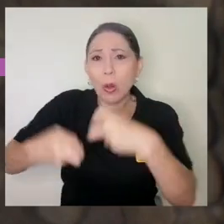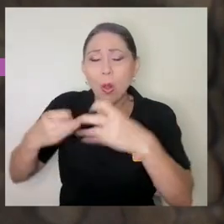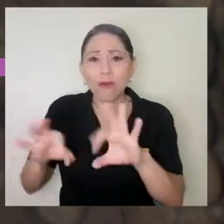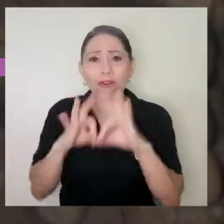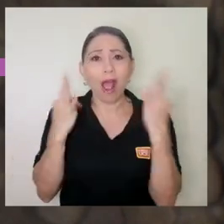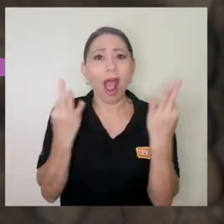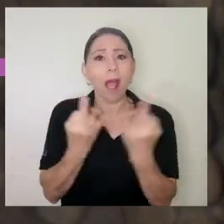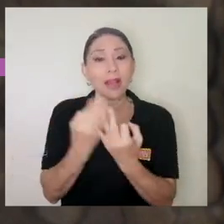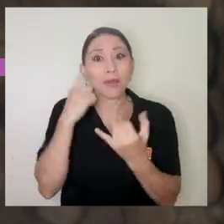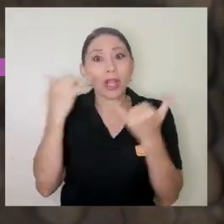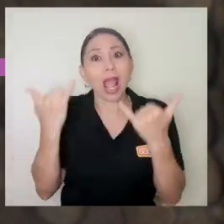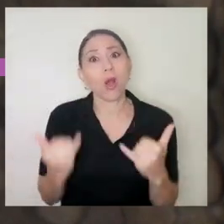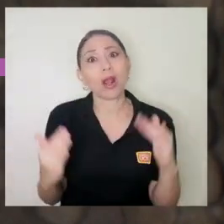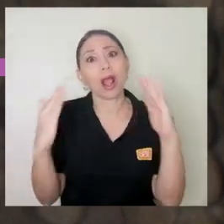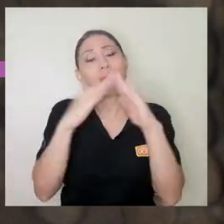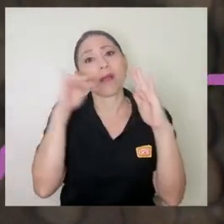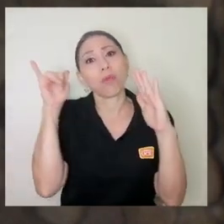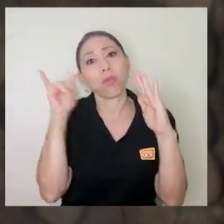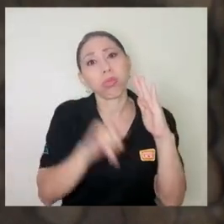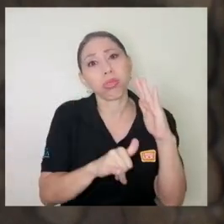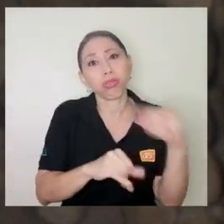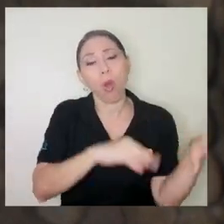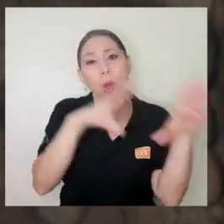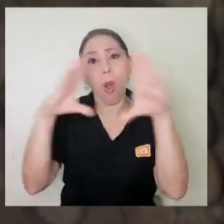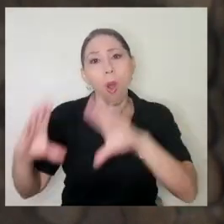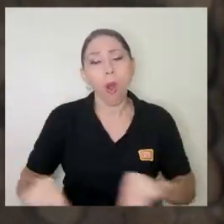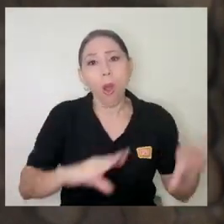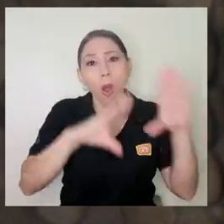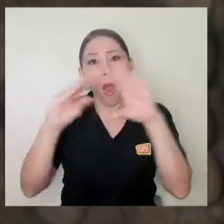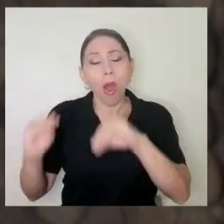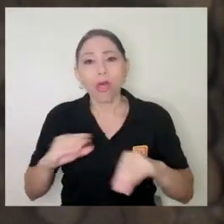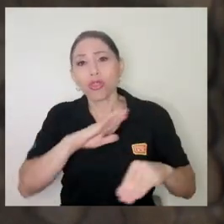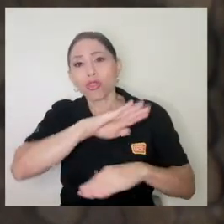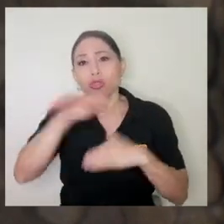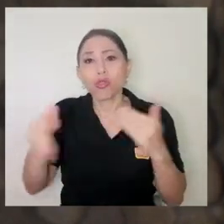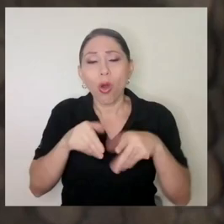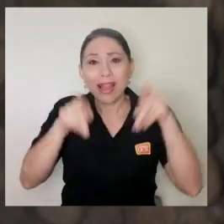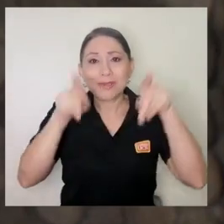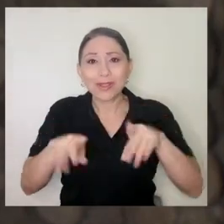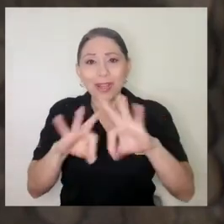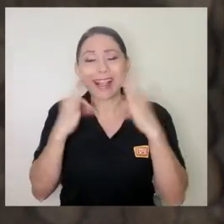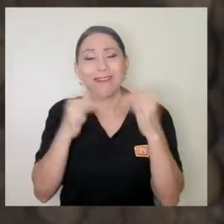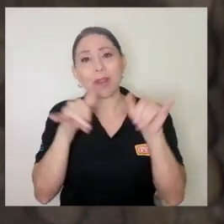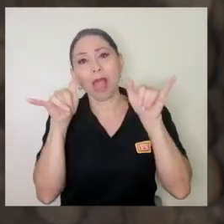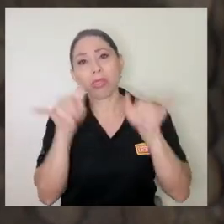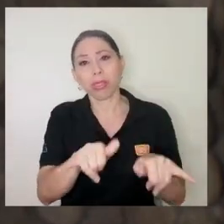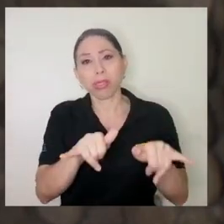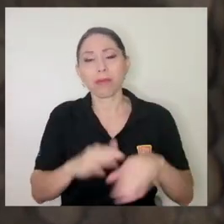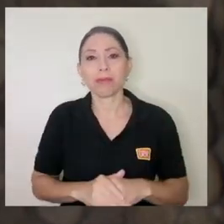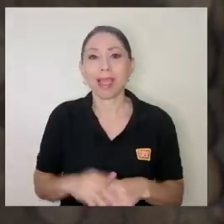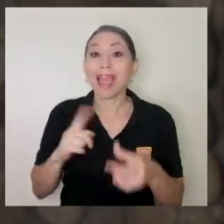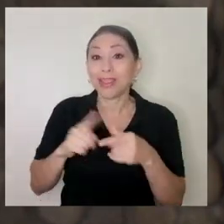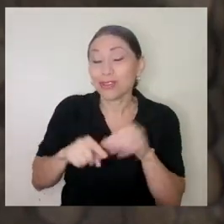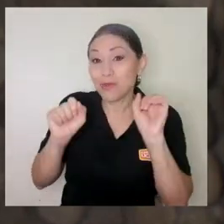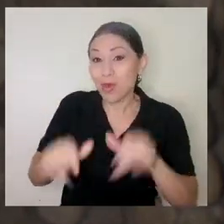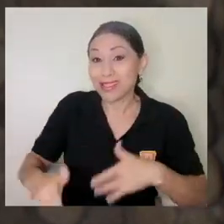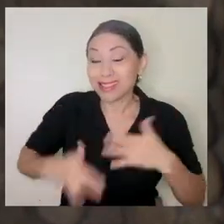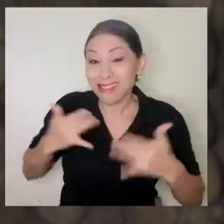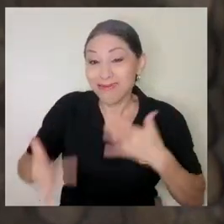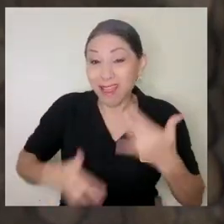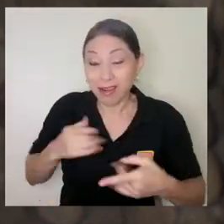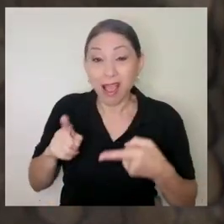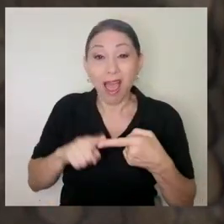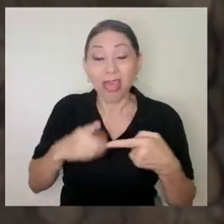momento en que estamos 24-7 metidos todas las personas en una casa. Esos elementos pueden generar estos dos tipos de sintomatología de